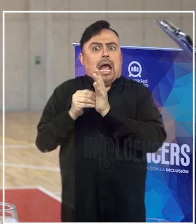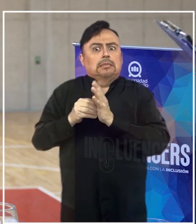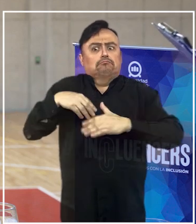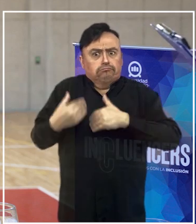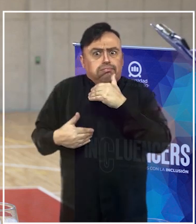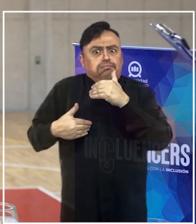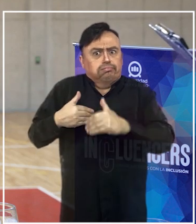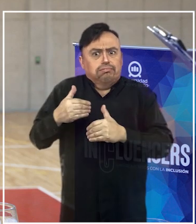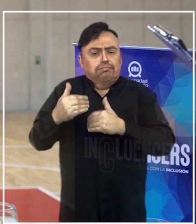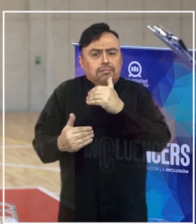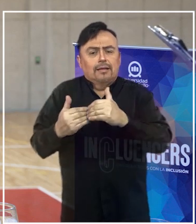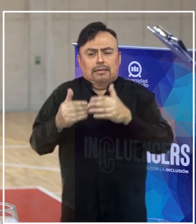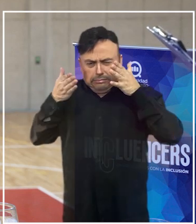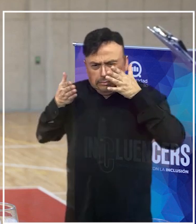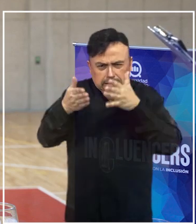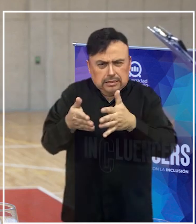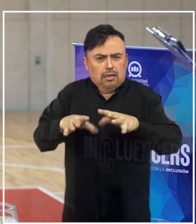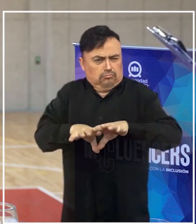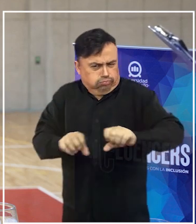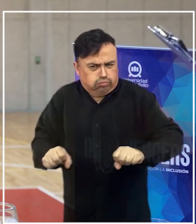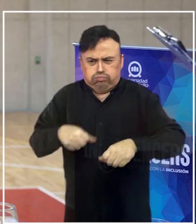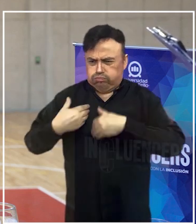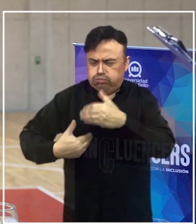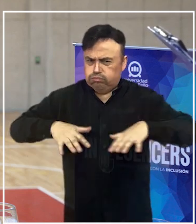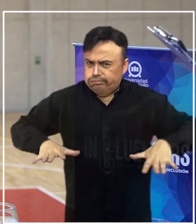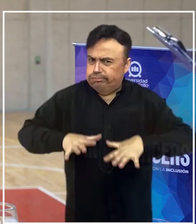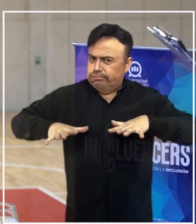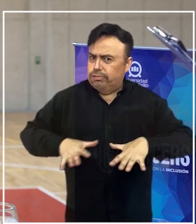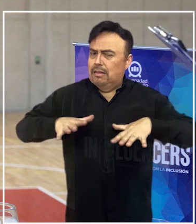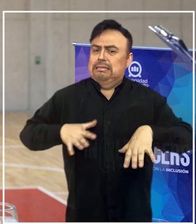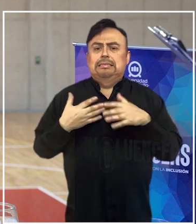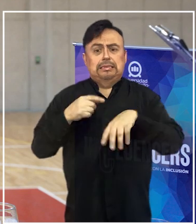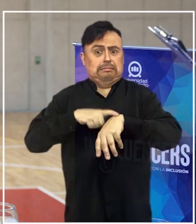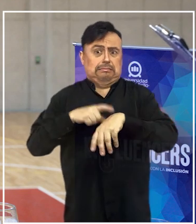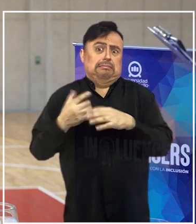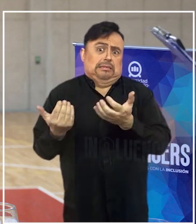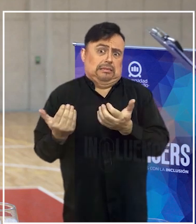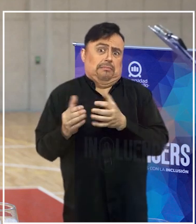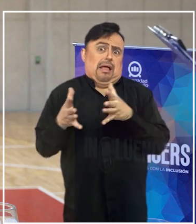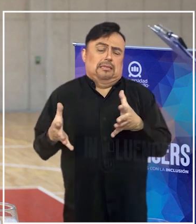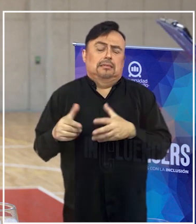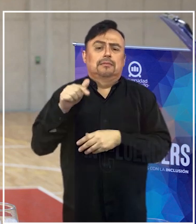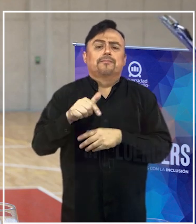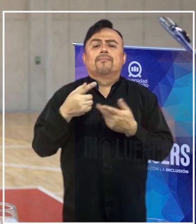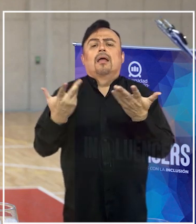dedicados, más comprometidos, requieren de más tiempo. Hoy día en el para-powerlifting se requieren